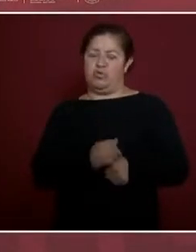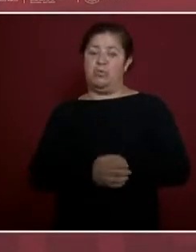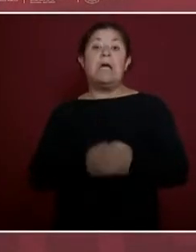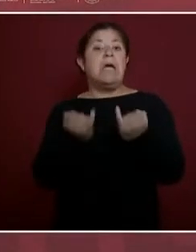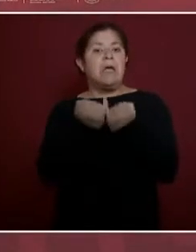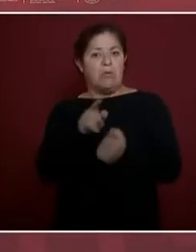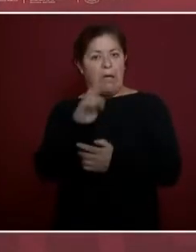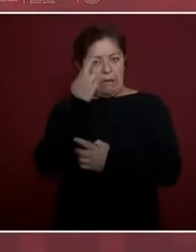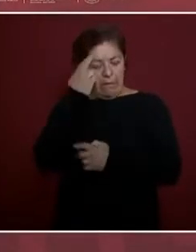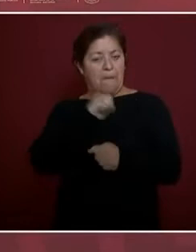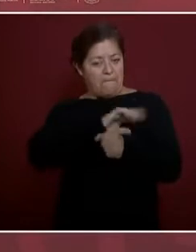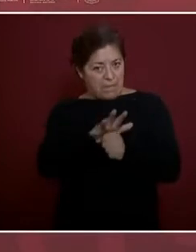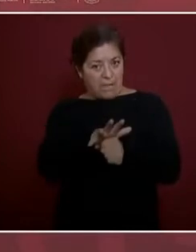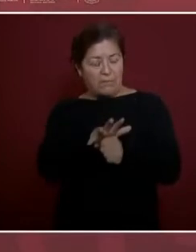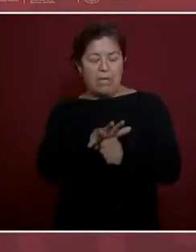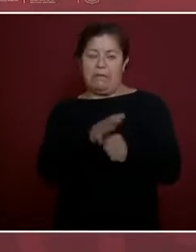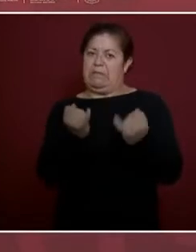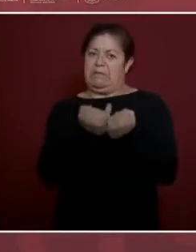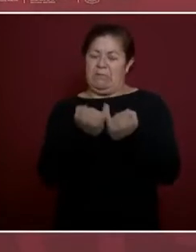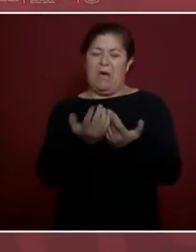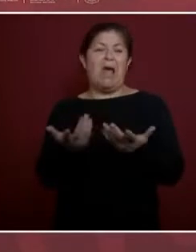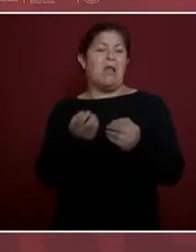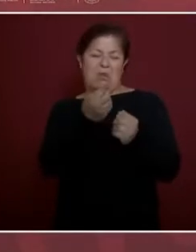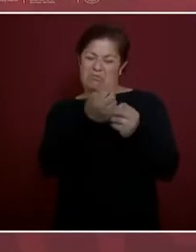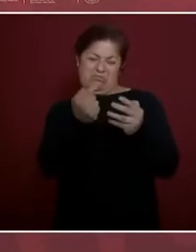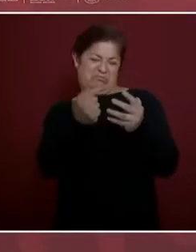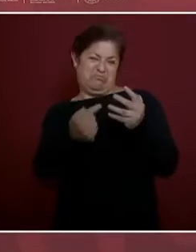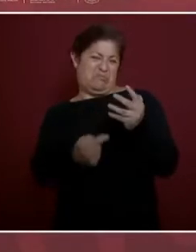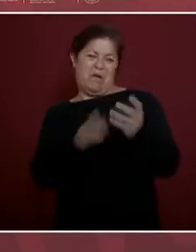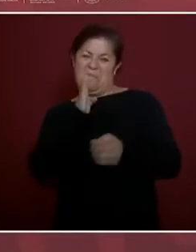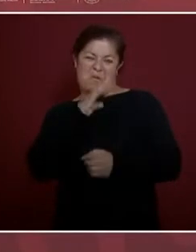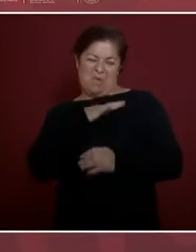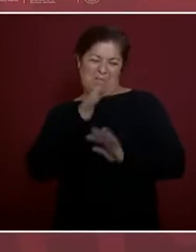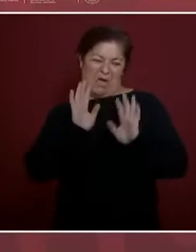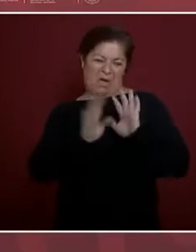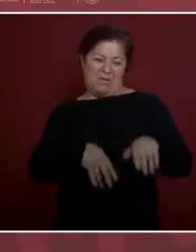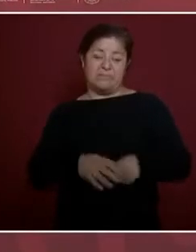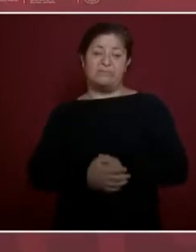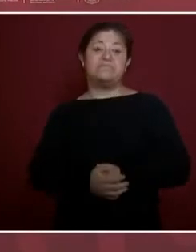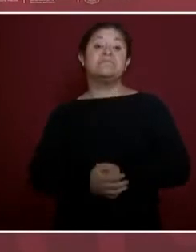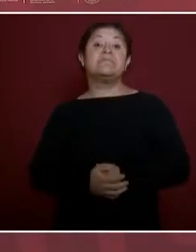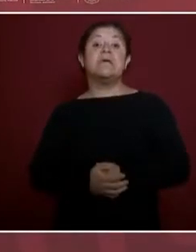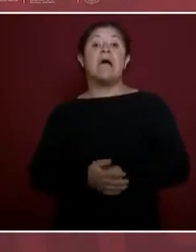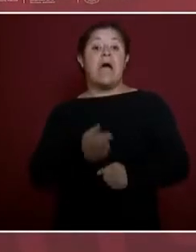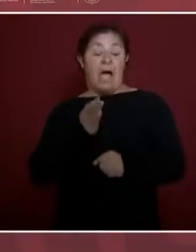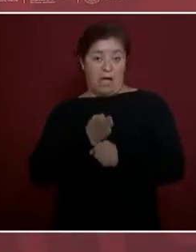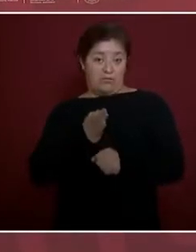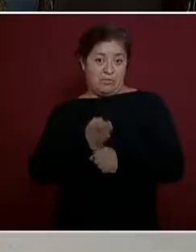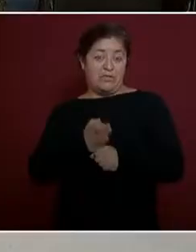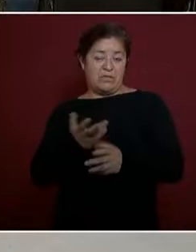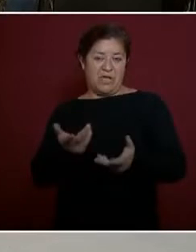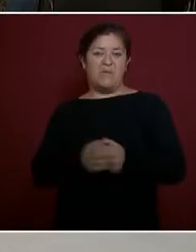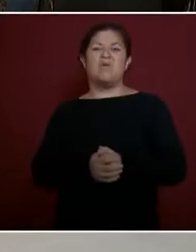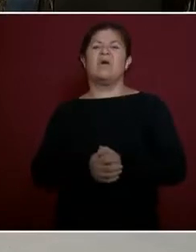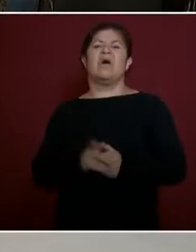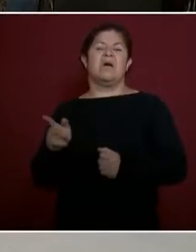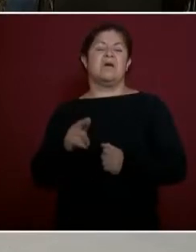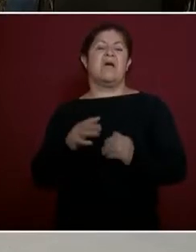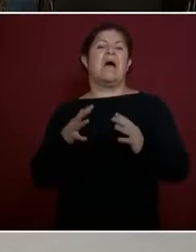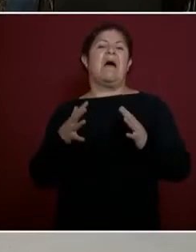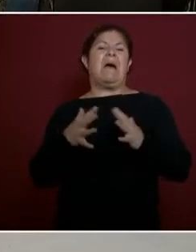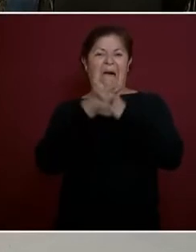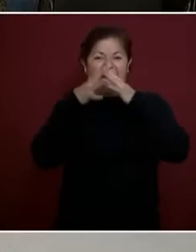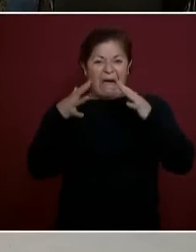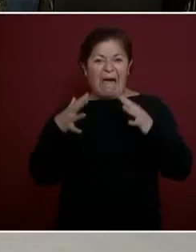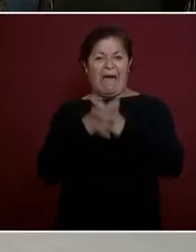la pandemia y con otros males, porque ahora por la guerra de Rusia